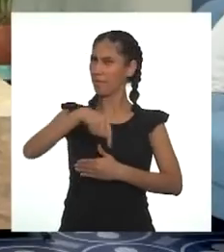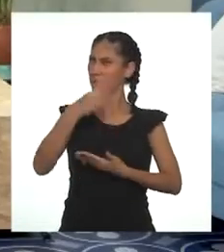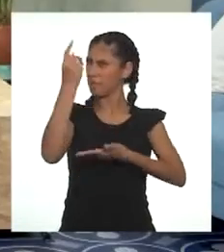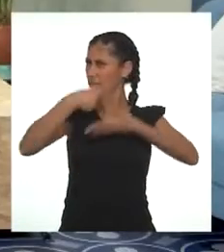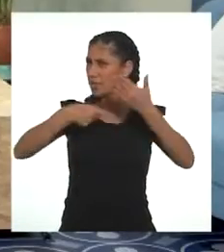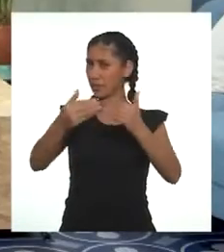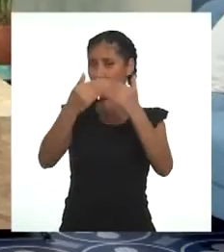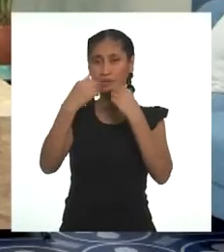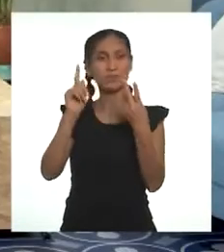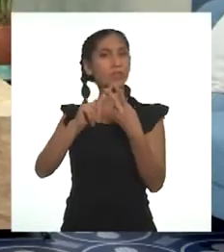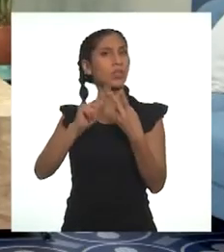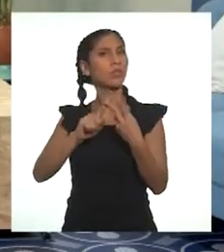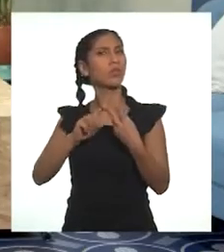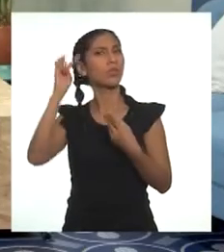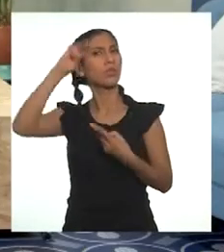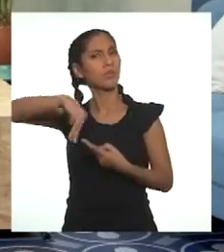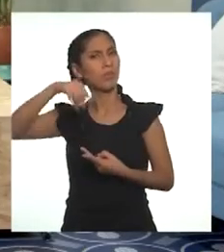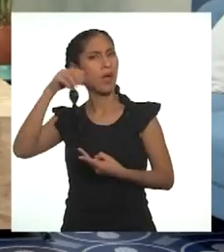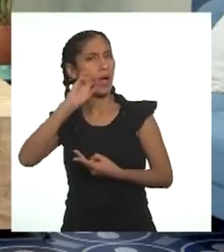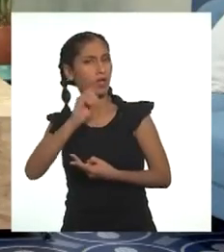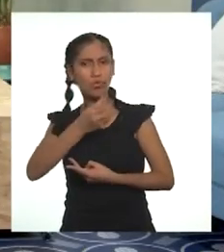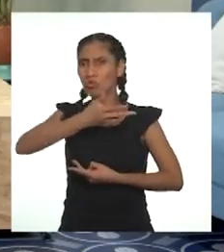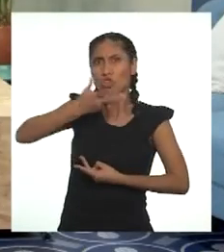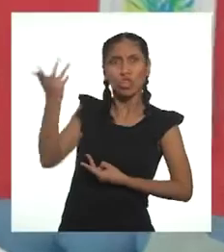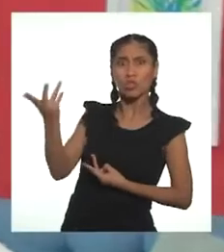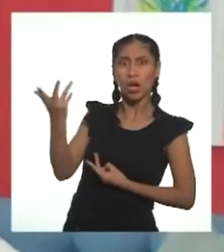Y segundo, ¿dónde se ha metido Mario?